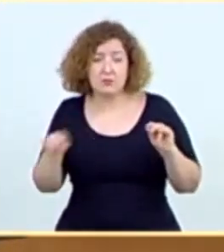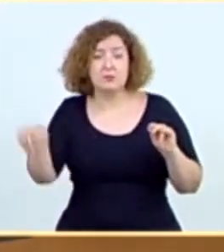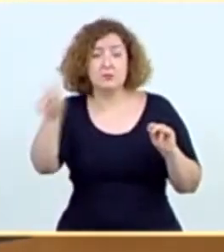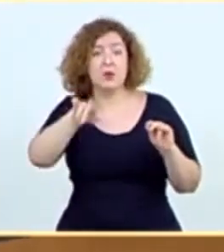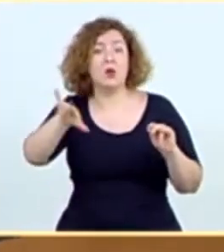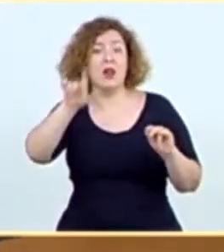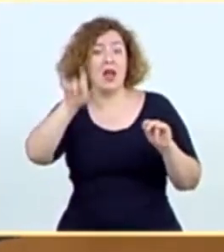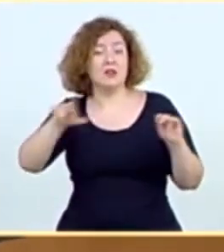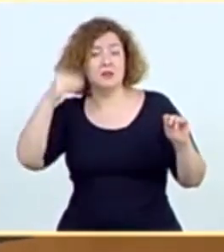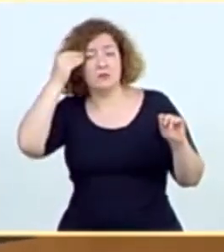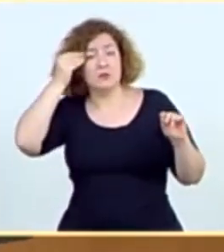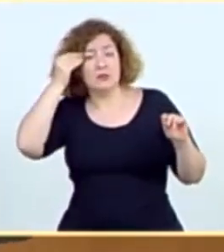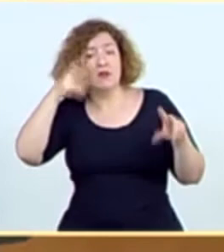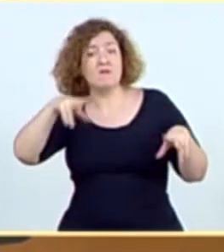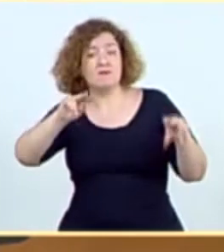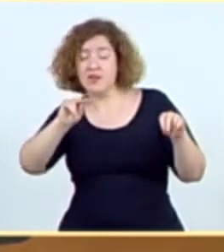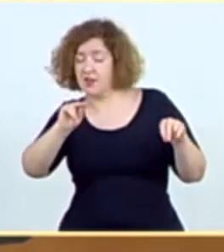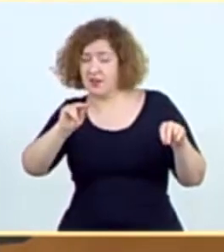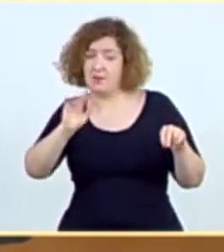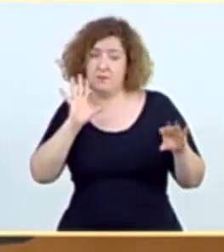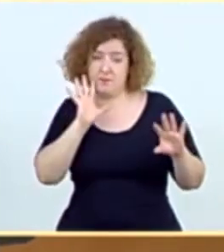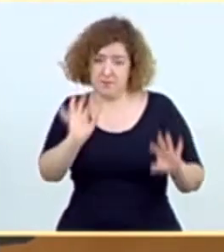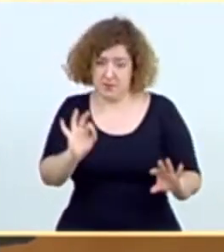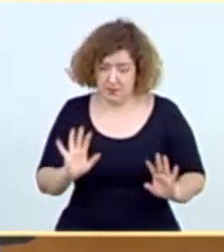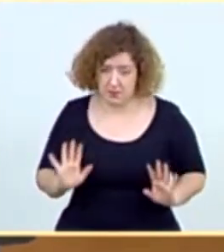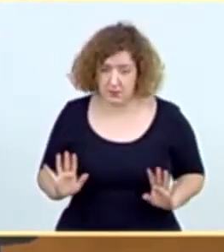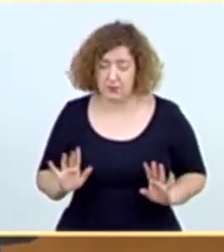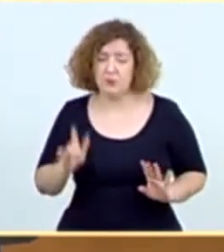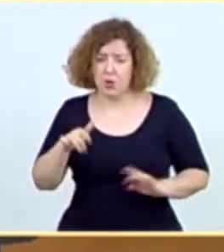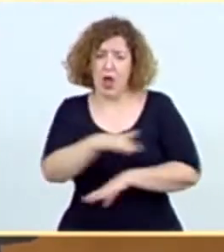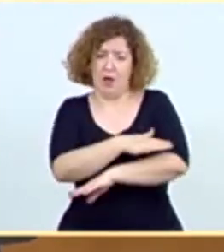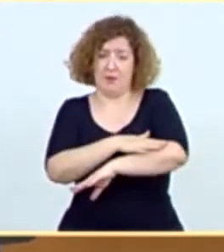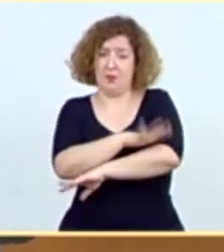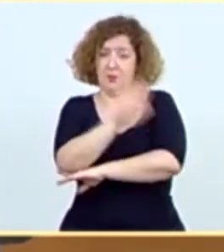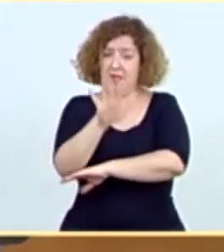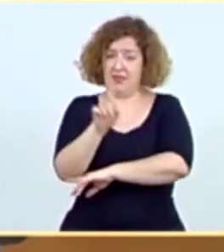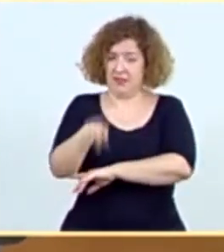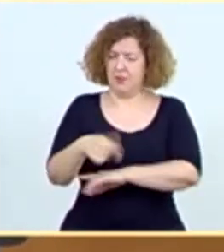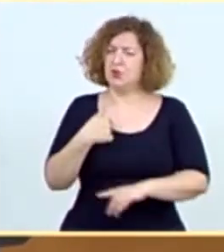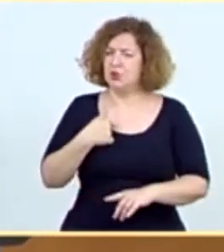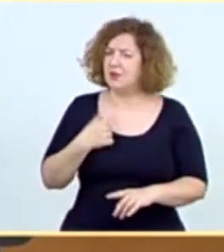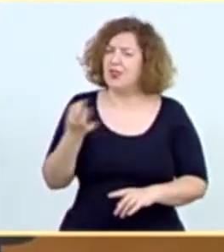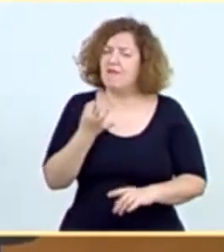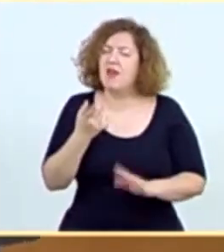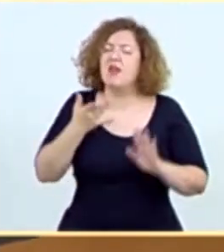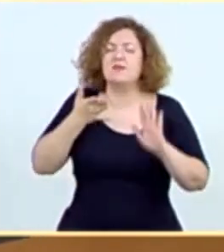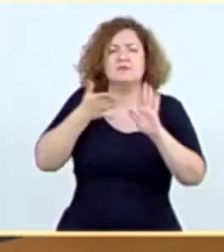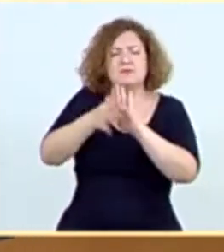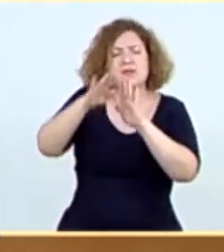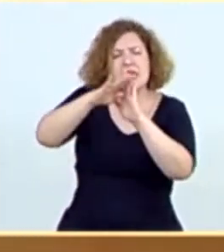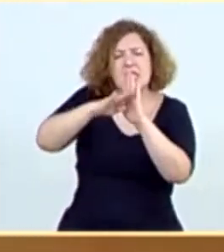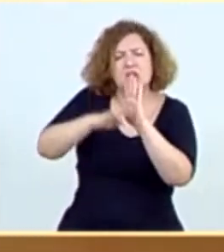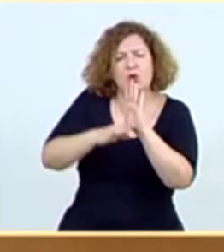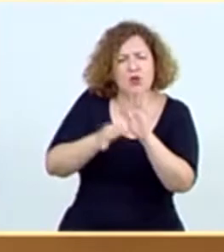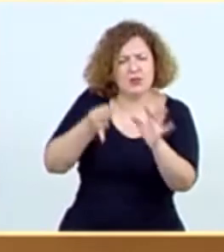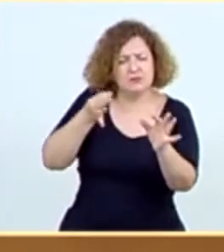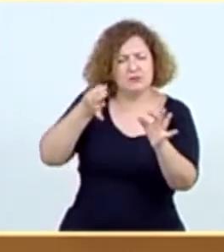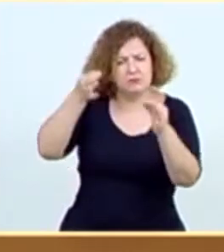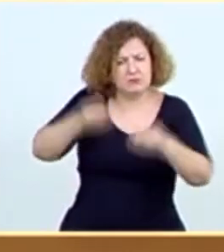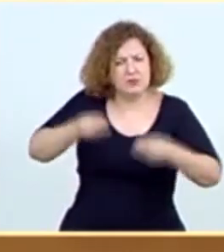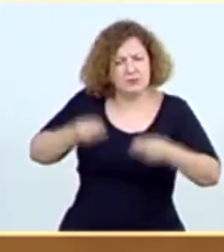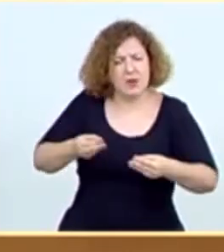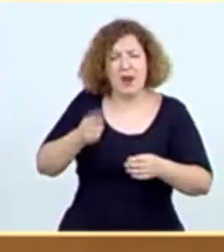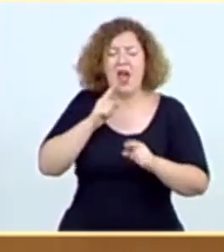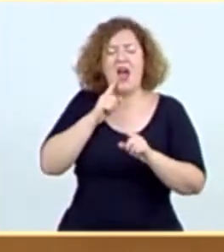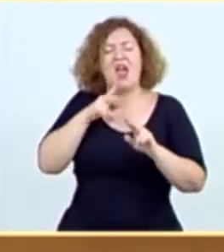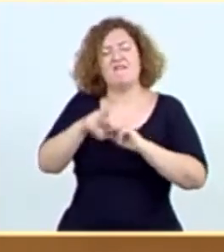que ha acabado la pandemia, pero también desde la Administración, desde el Gobierno, tenemos que dar las instrucciones necesarias para evitar los rebotes.